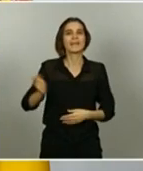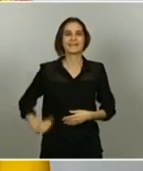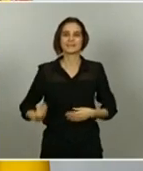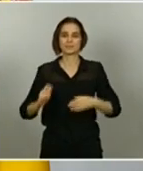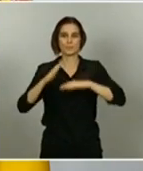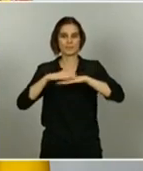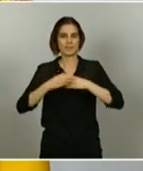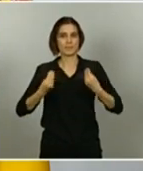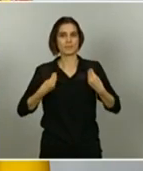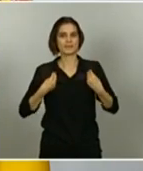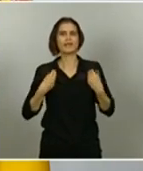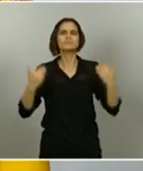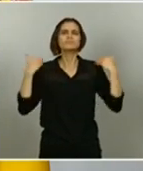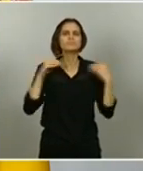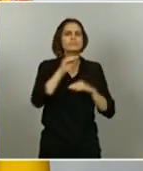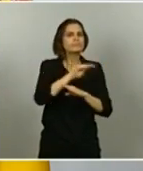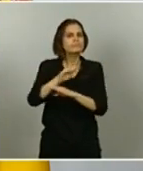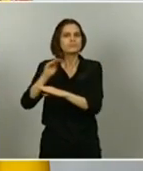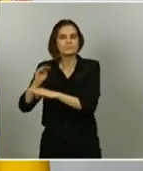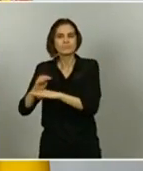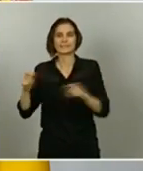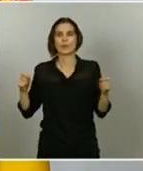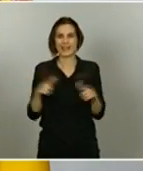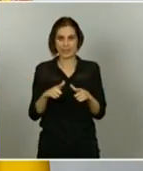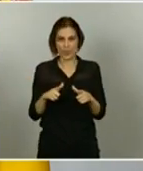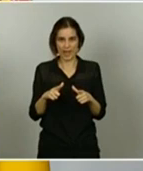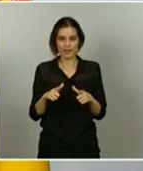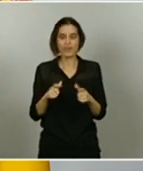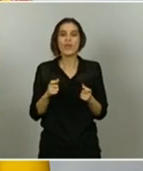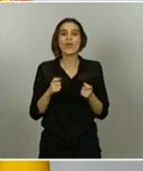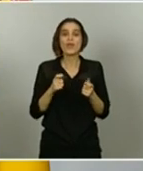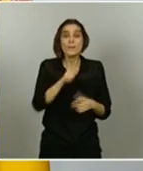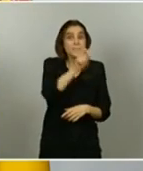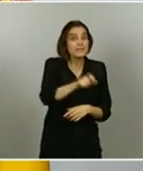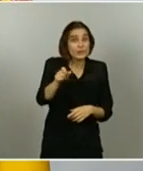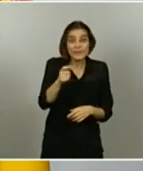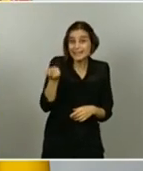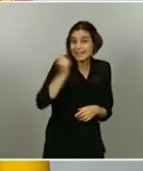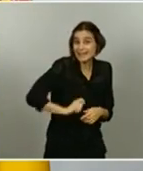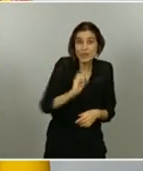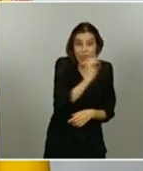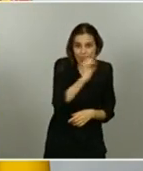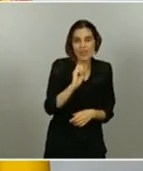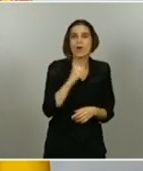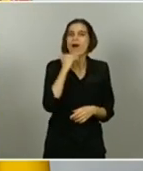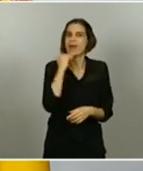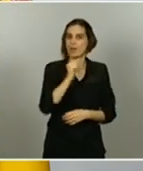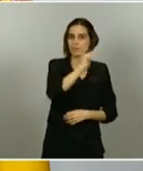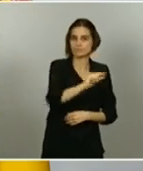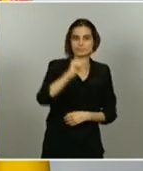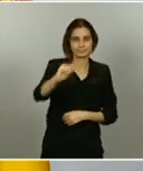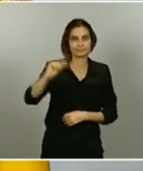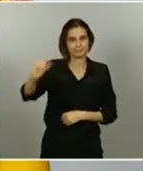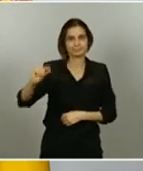seguridad social que garantiza ingresos mínimos a quienes carecen de ellos. Se define, como muy bien decía la ministra, como un derecho subjetivo de la